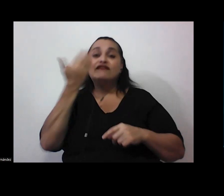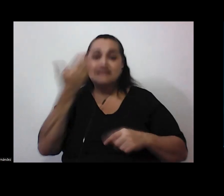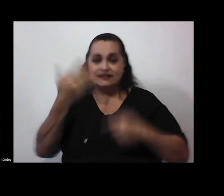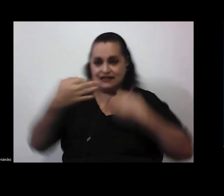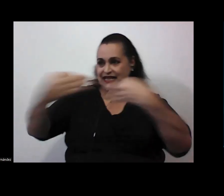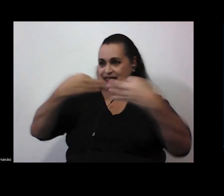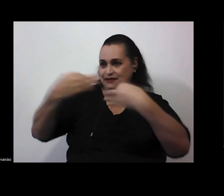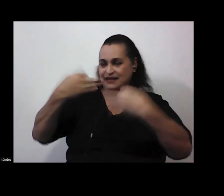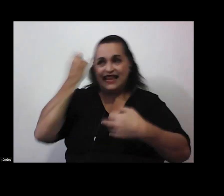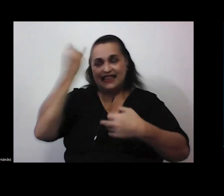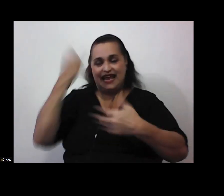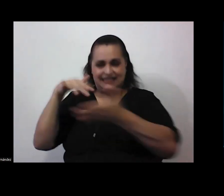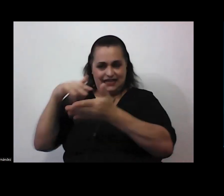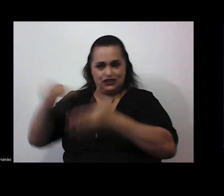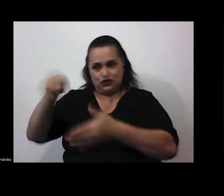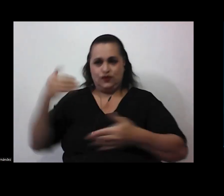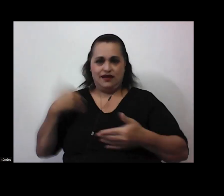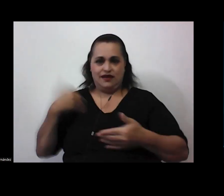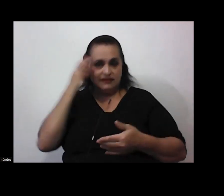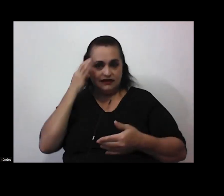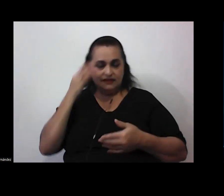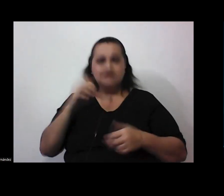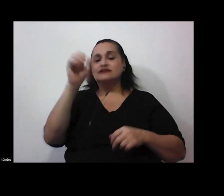ideas de los y las estudiantes claro que yo